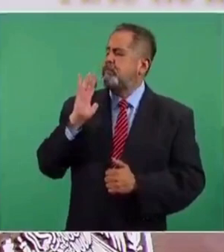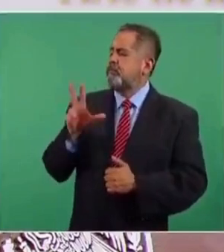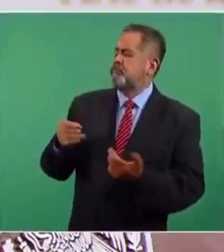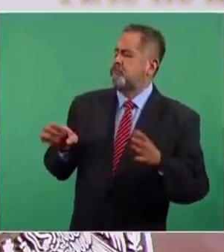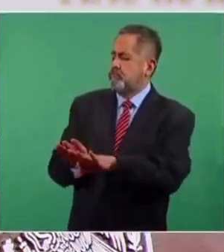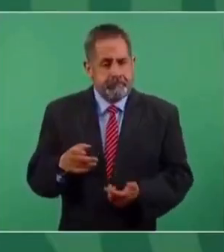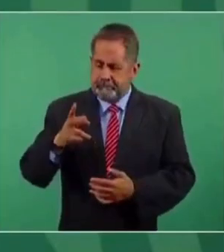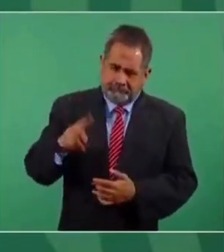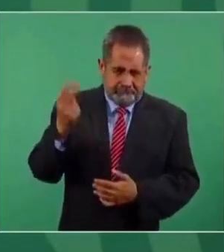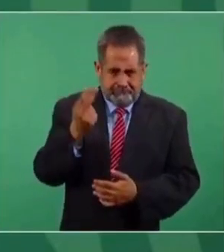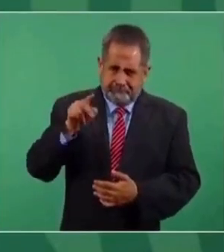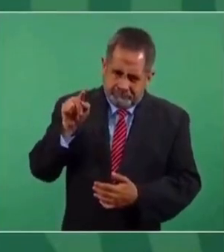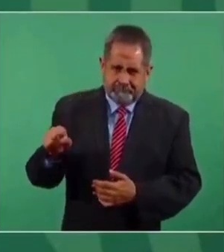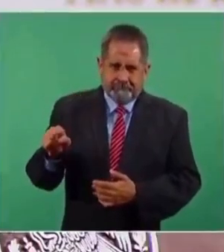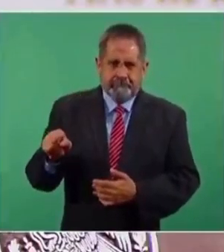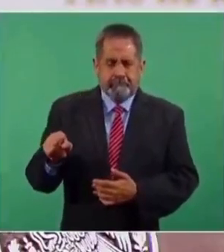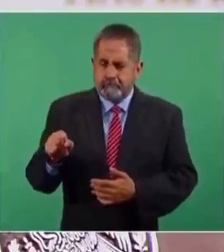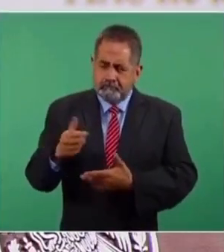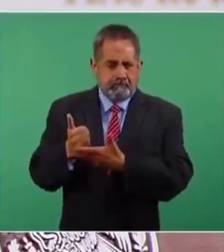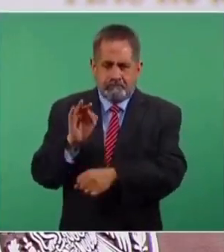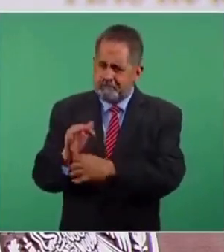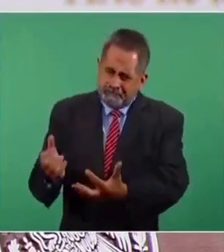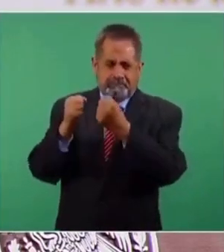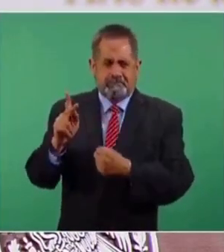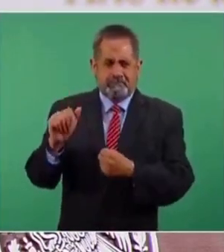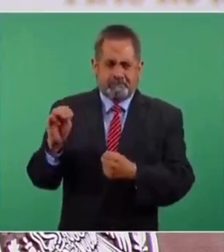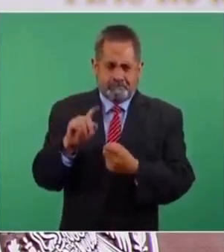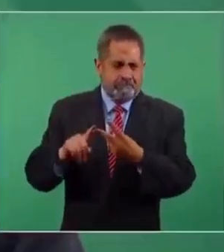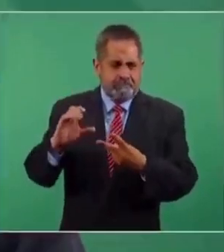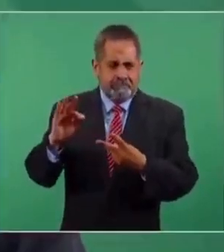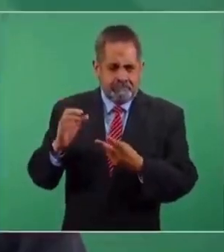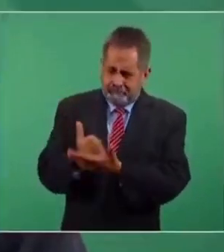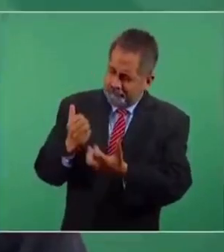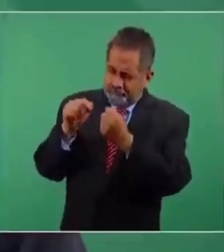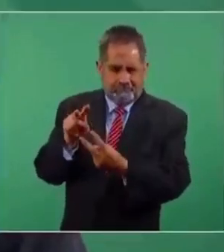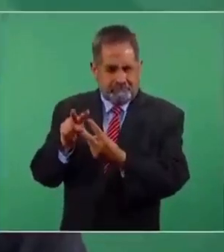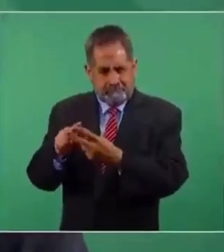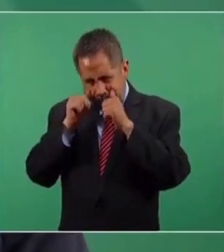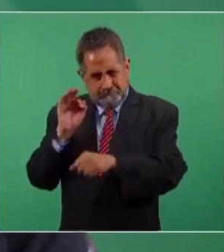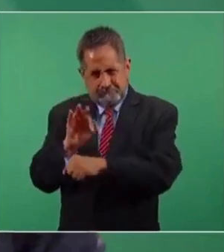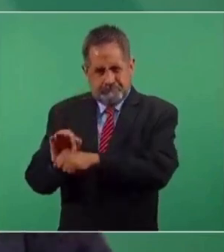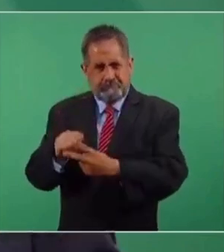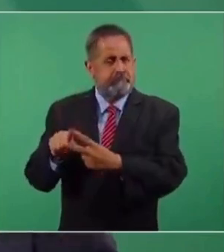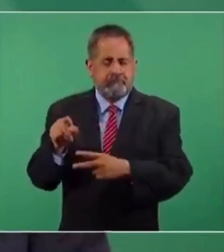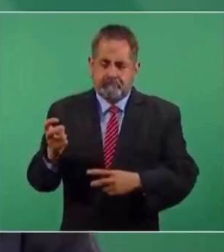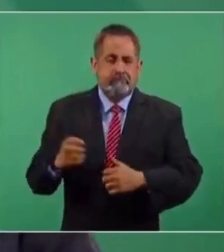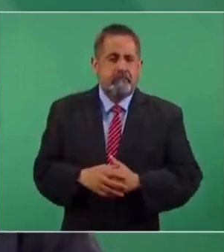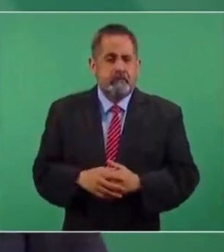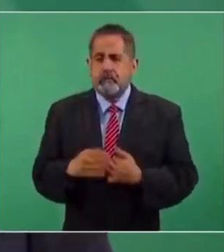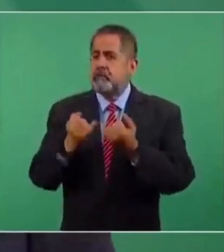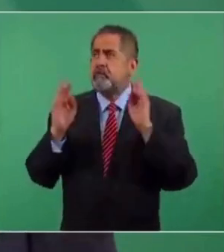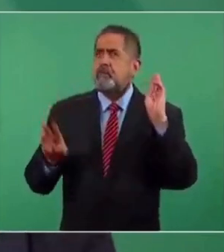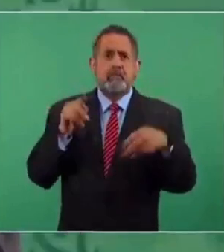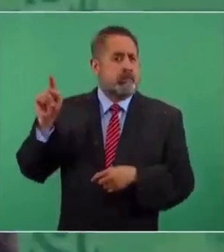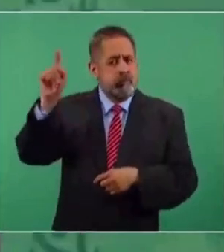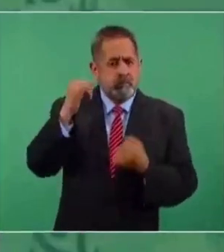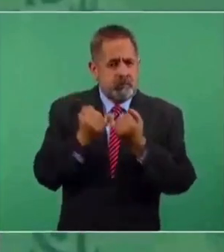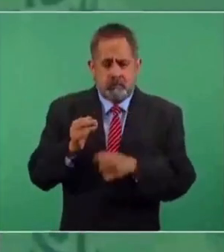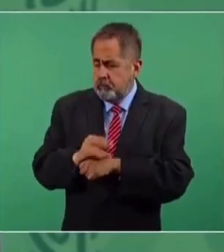extranjero. Rescatar a Pemex y rescatar a la Comisión Federal de Electricidad, y eso lo hacen en todo el mundo,